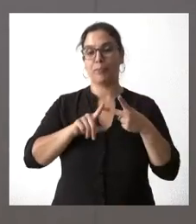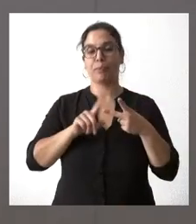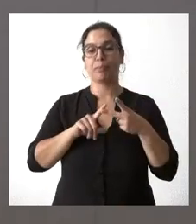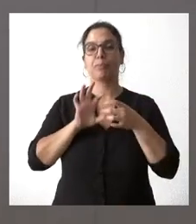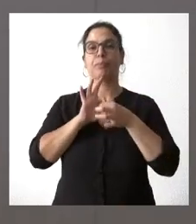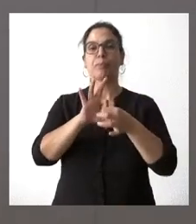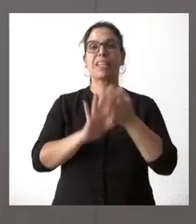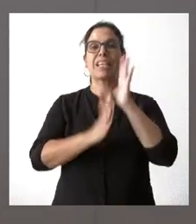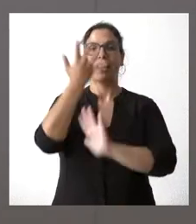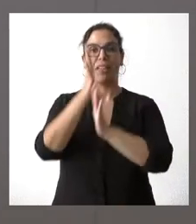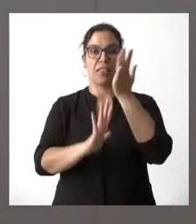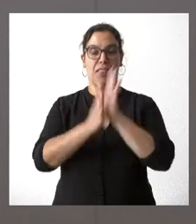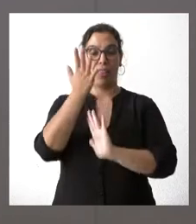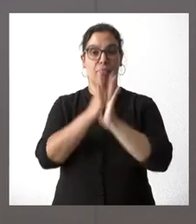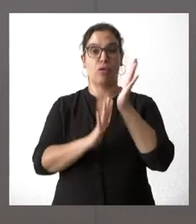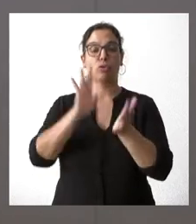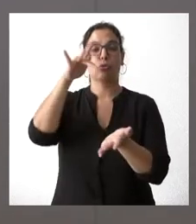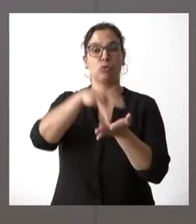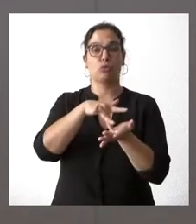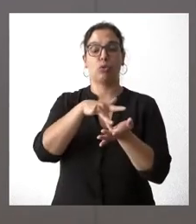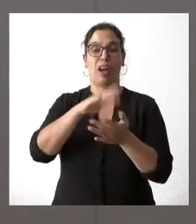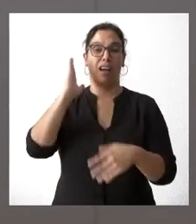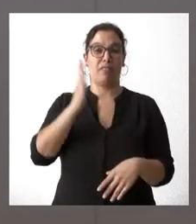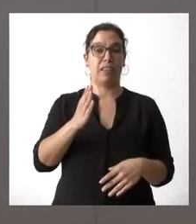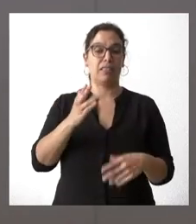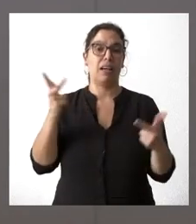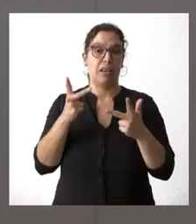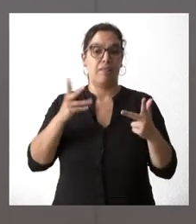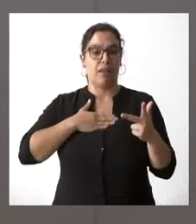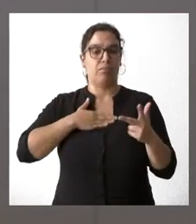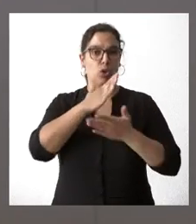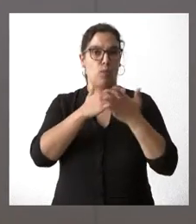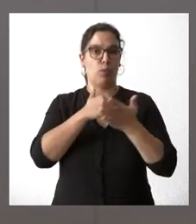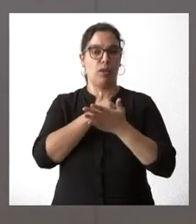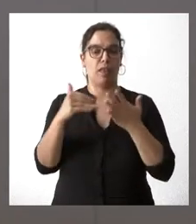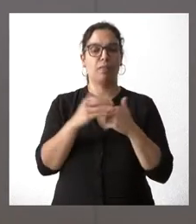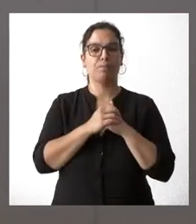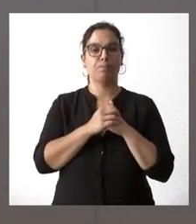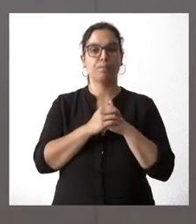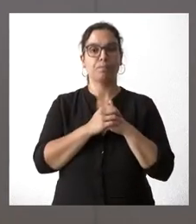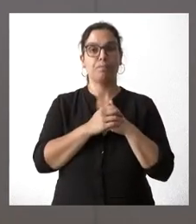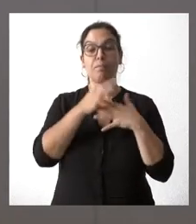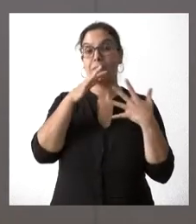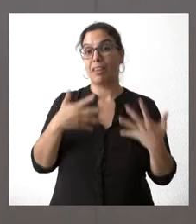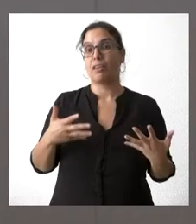los incendios que están afectando de forma muy grave a nuestra comunidad autónoma, en este momento los relativos a la provincia de